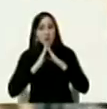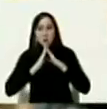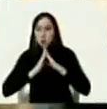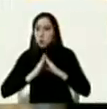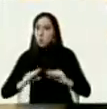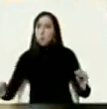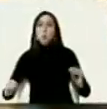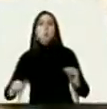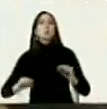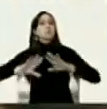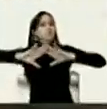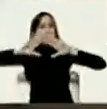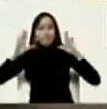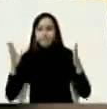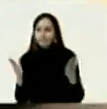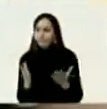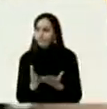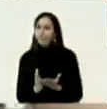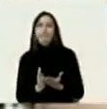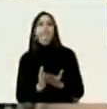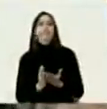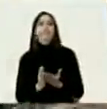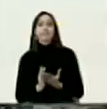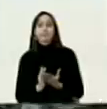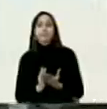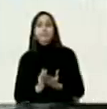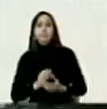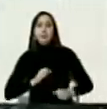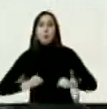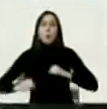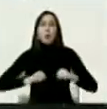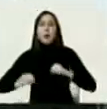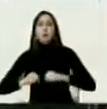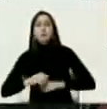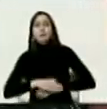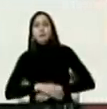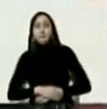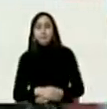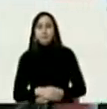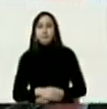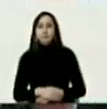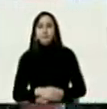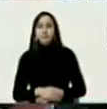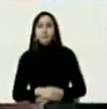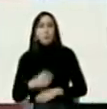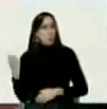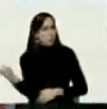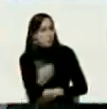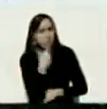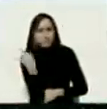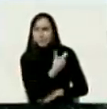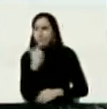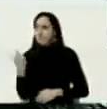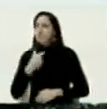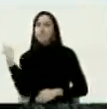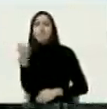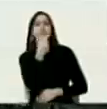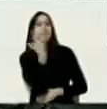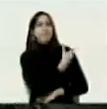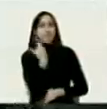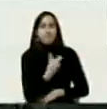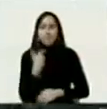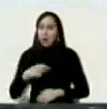mundo ¿verdad? a lo largo y ancho del mundo tenemos que nosotros mover